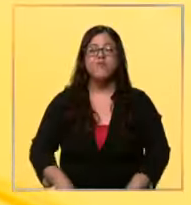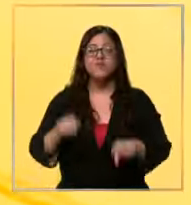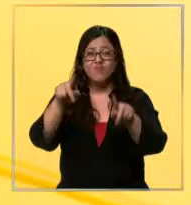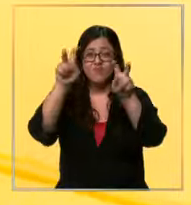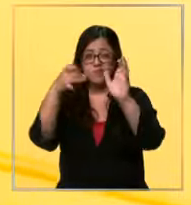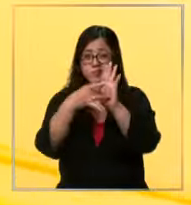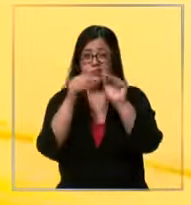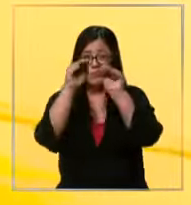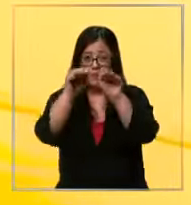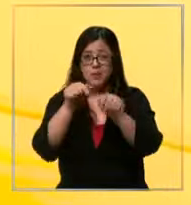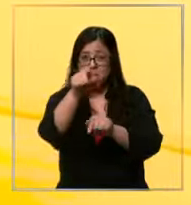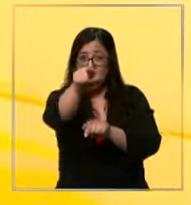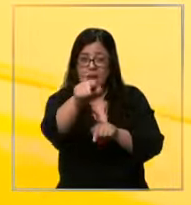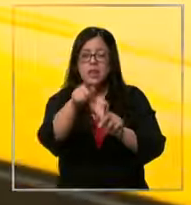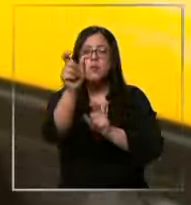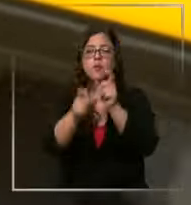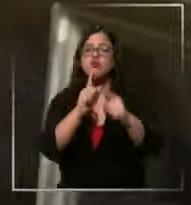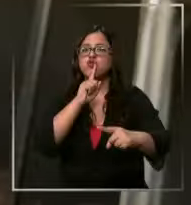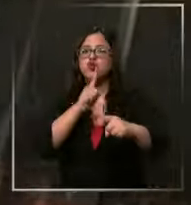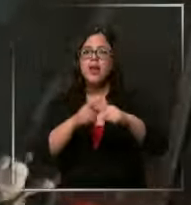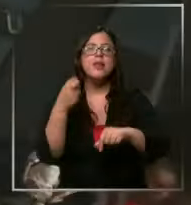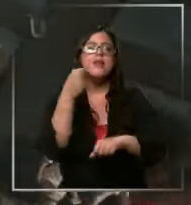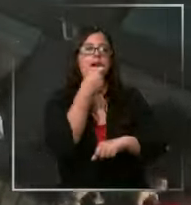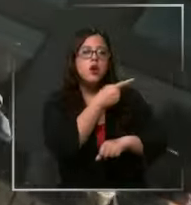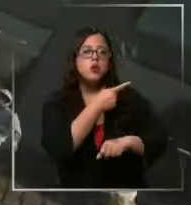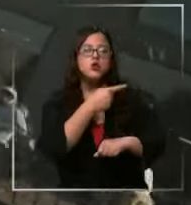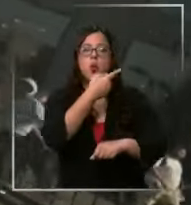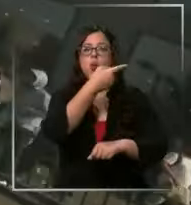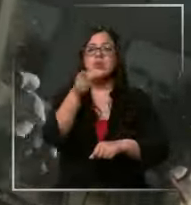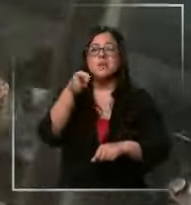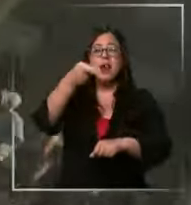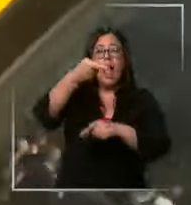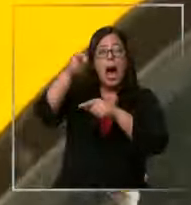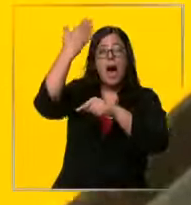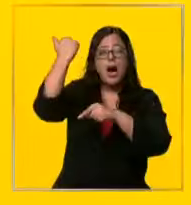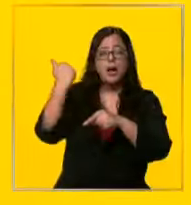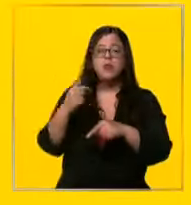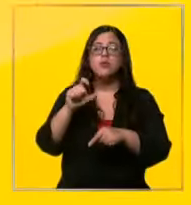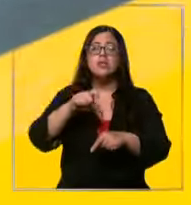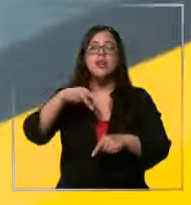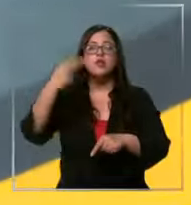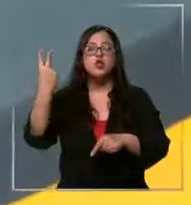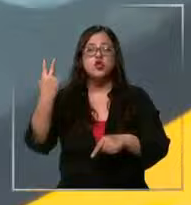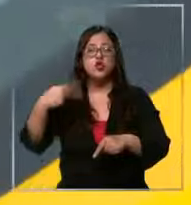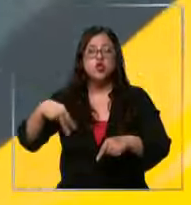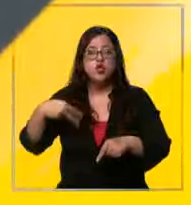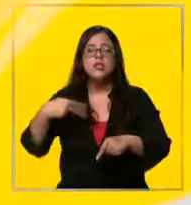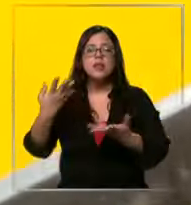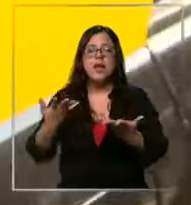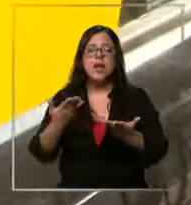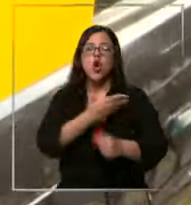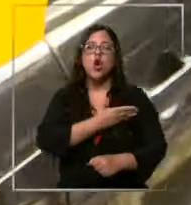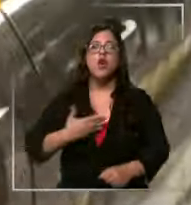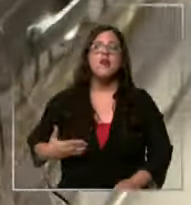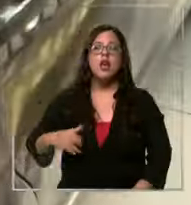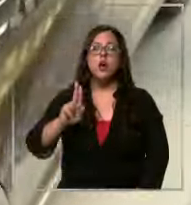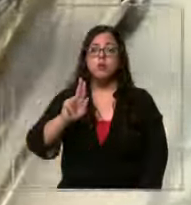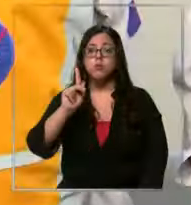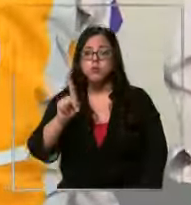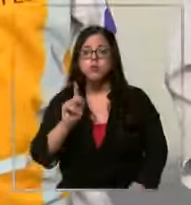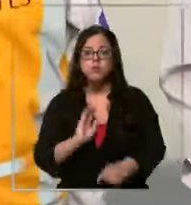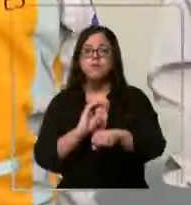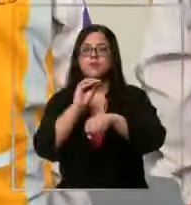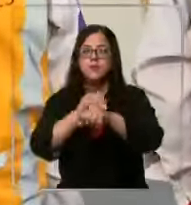delitos como este, cometidos por taxistas y denunciados hace solo unas semanas por Chile visión noticias que el gobierno británico decidió emitir una alerta